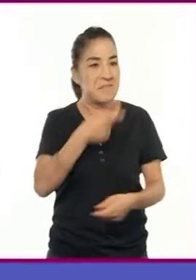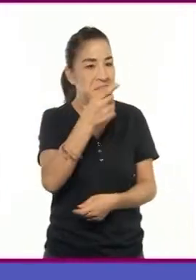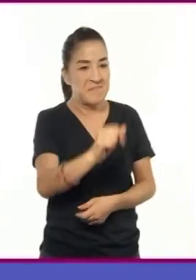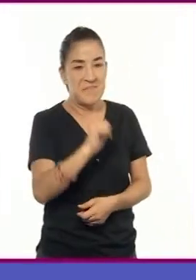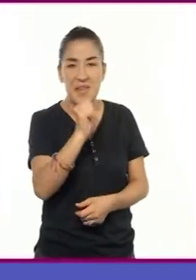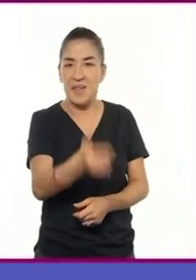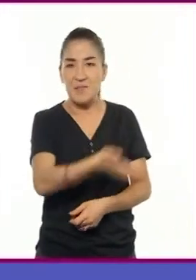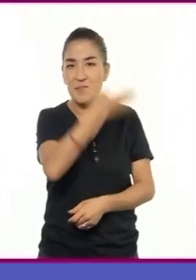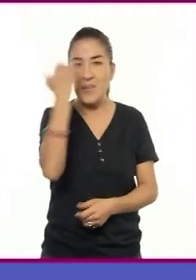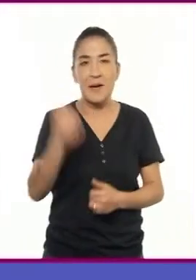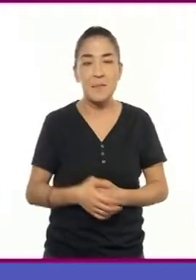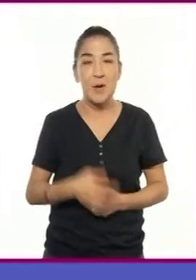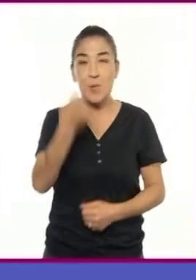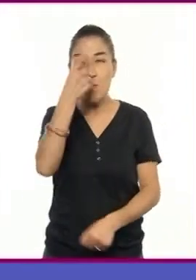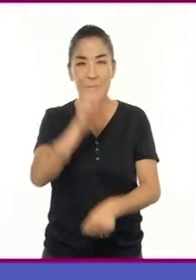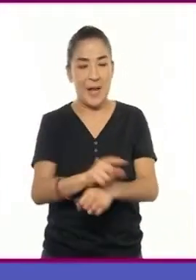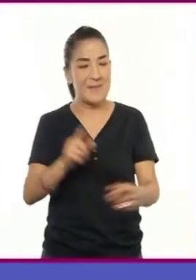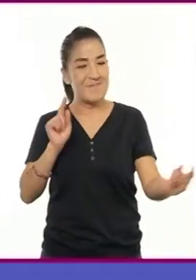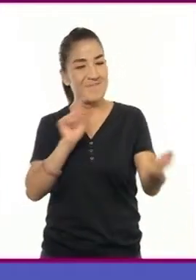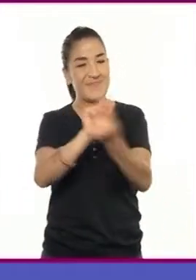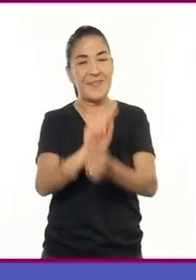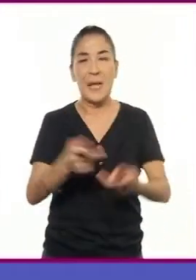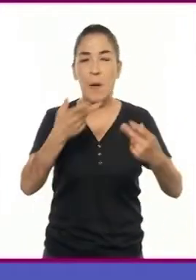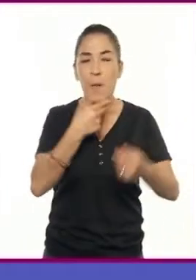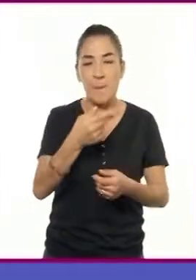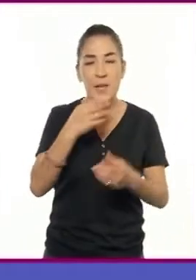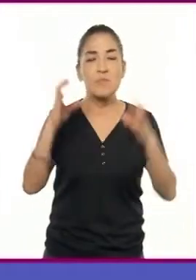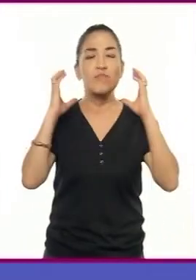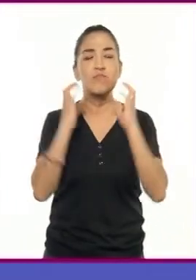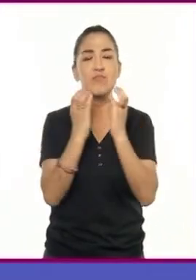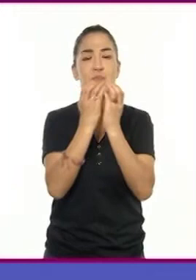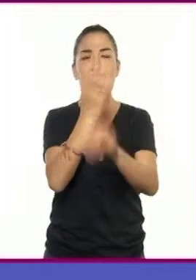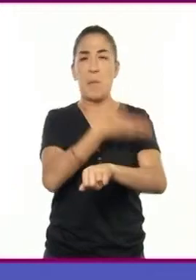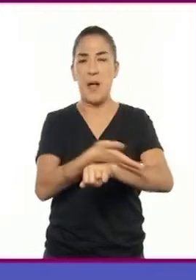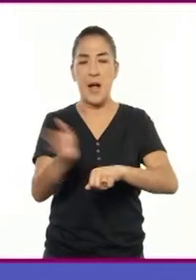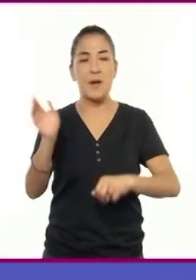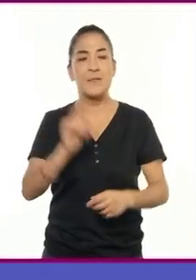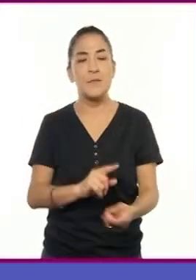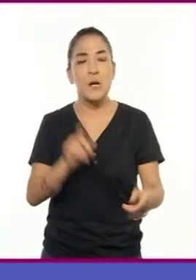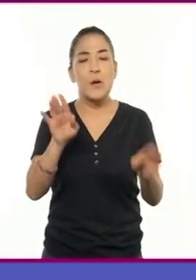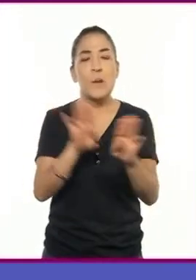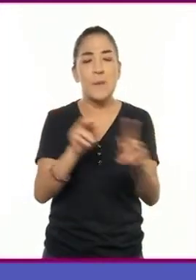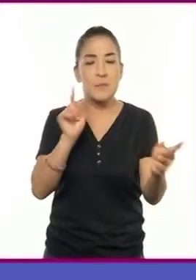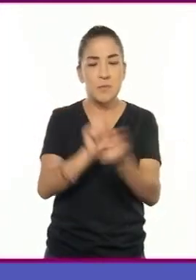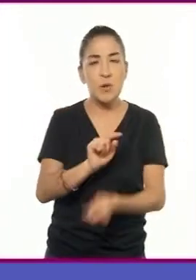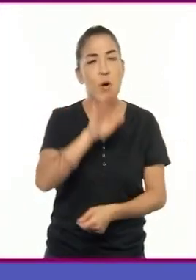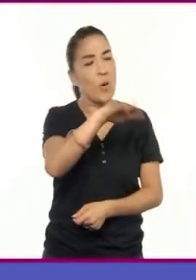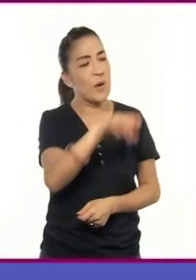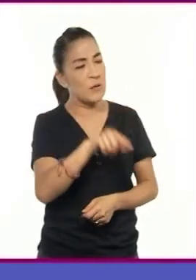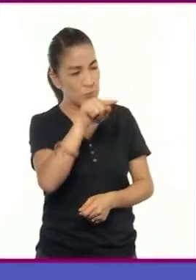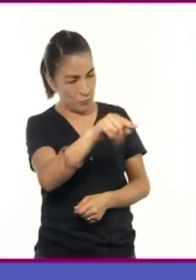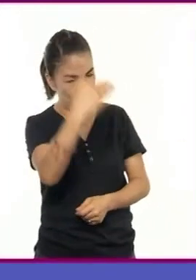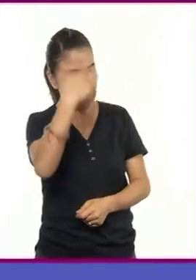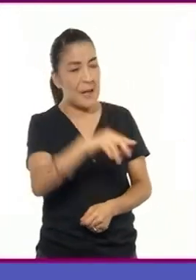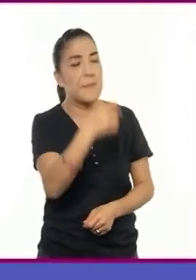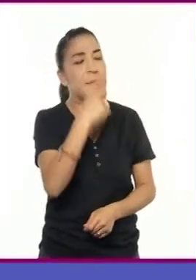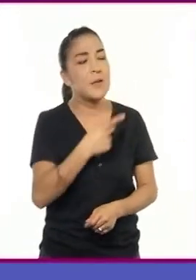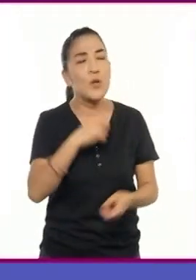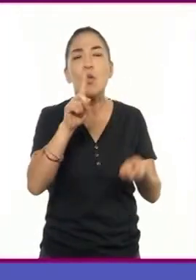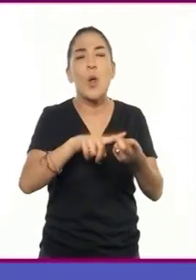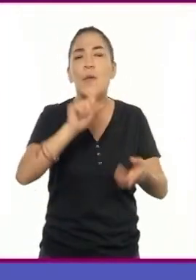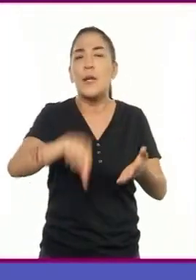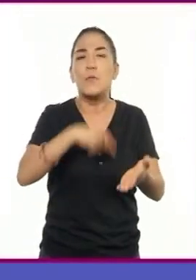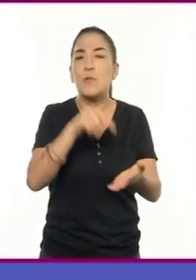blanca hasta el pecho, que empujaba una carretilla llena de piedras. ¿Sabría decirme dónde queda el lugar donde nunca se muere?